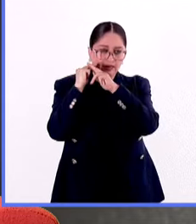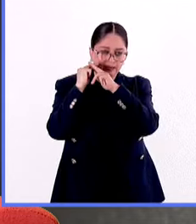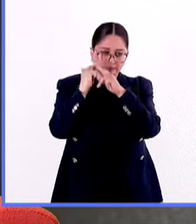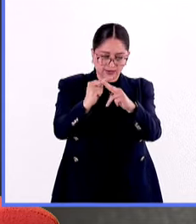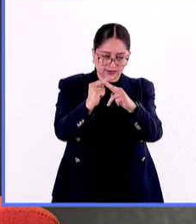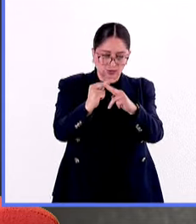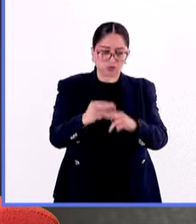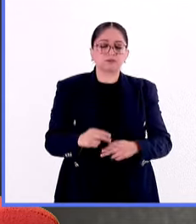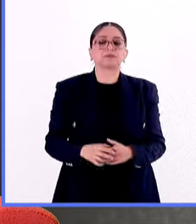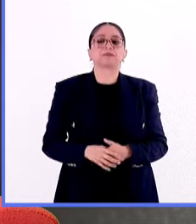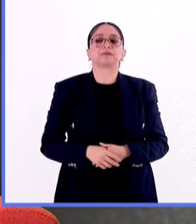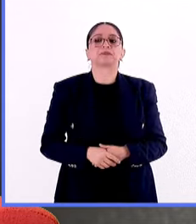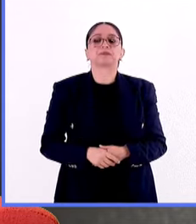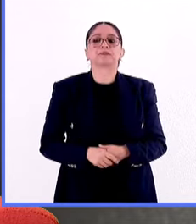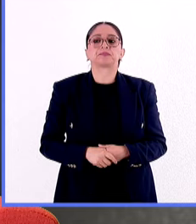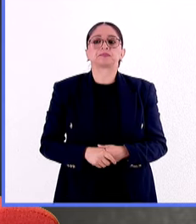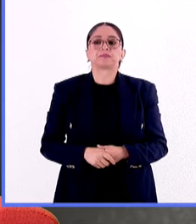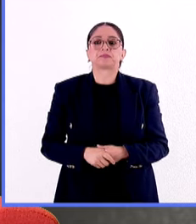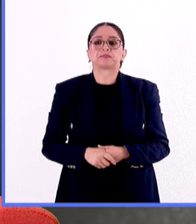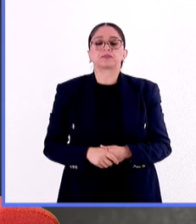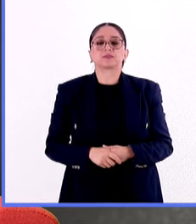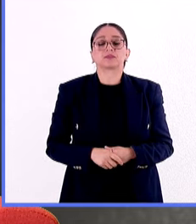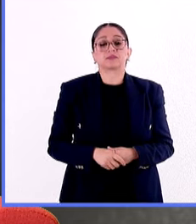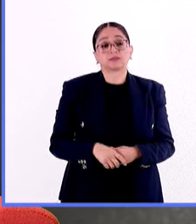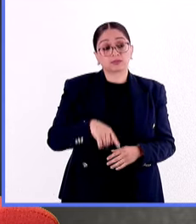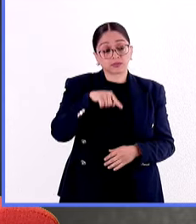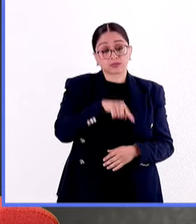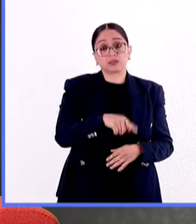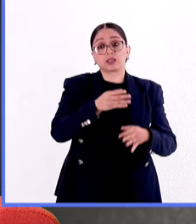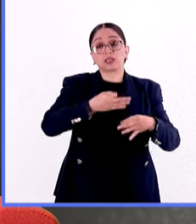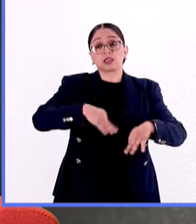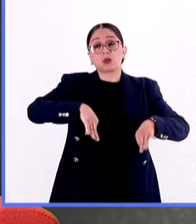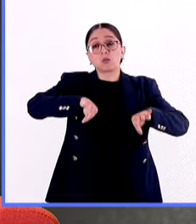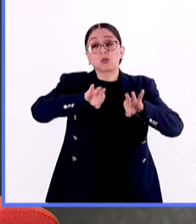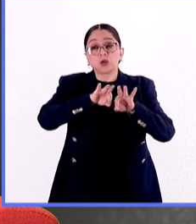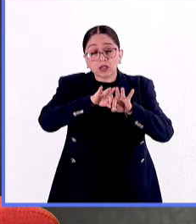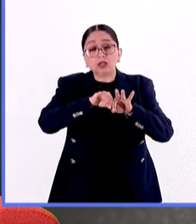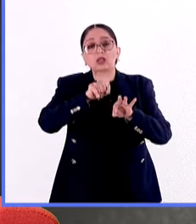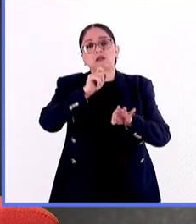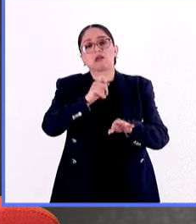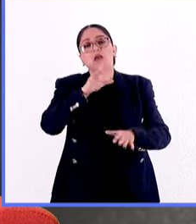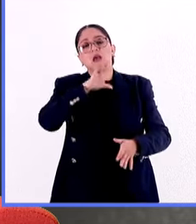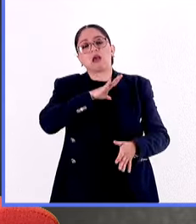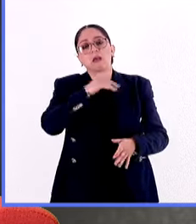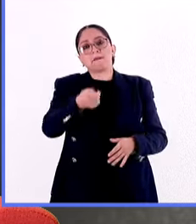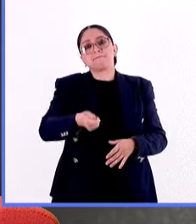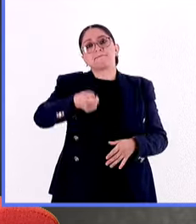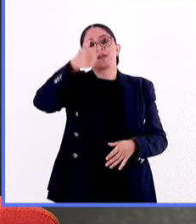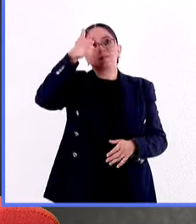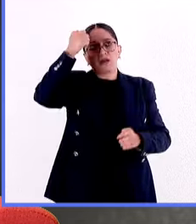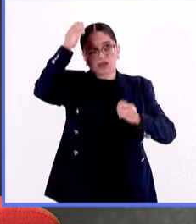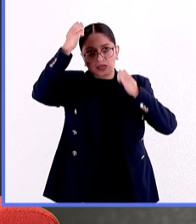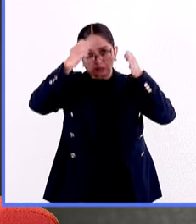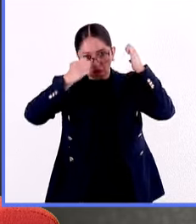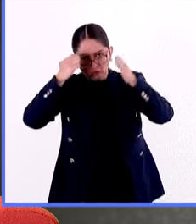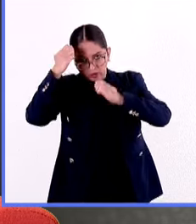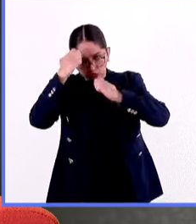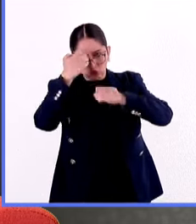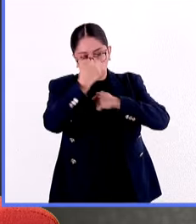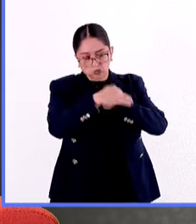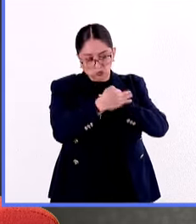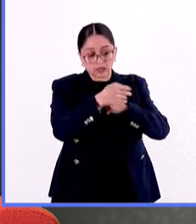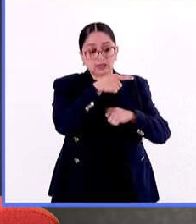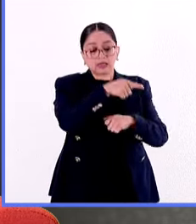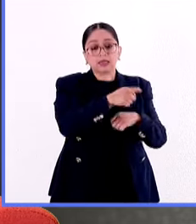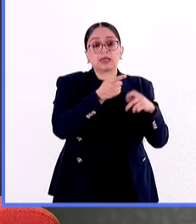uno de los momentos que destacamos y de hecho es la razón por la que tenemos una exposición, la primera exposición temporal con la que iniciamos